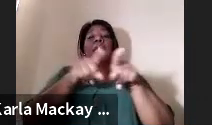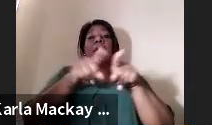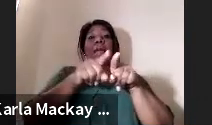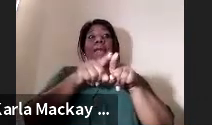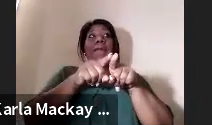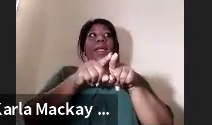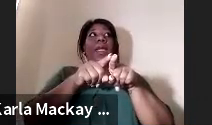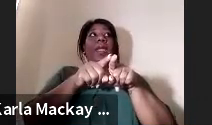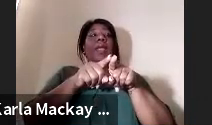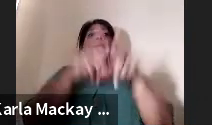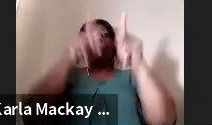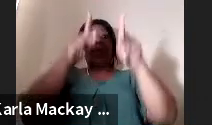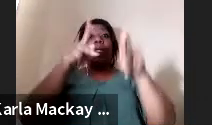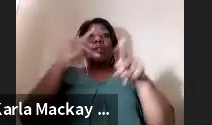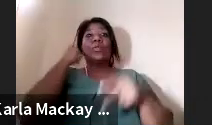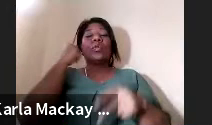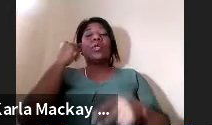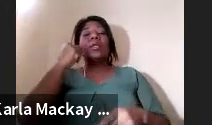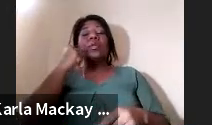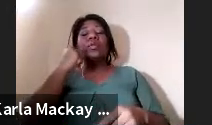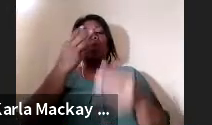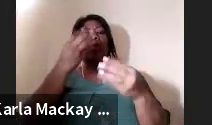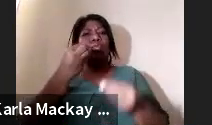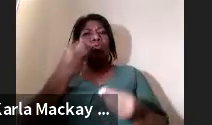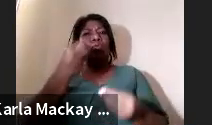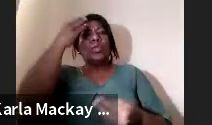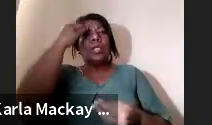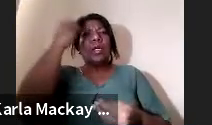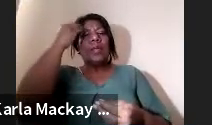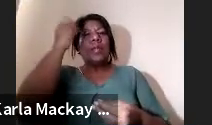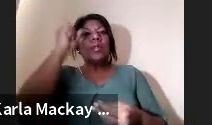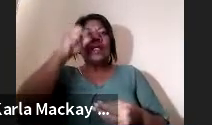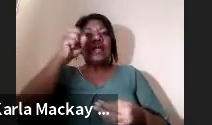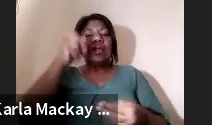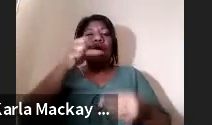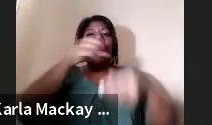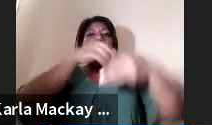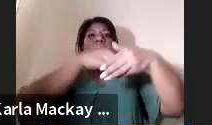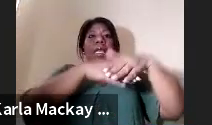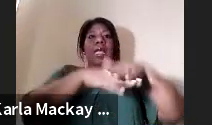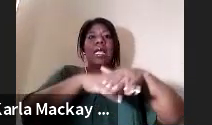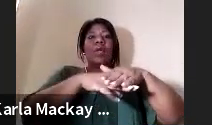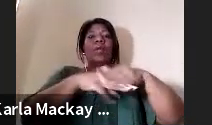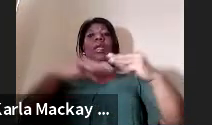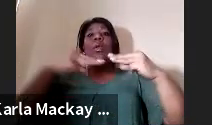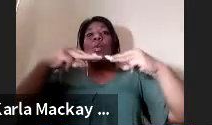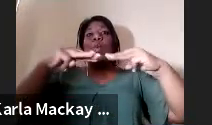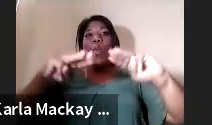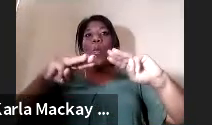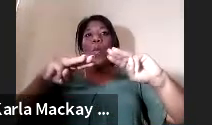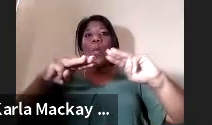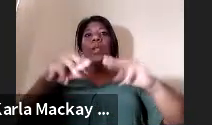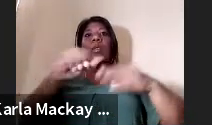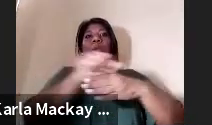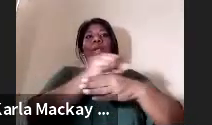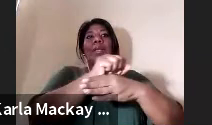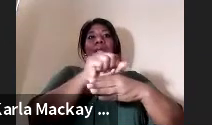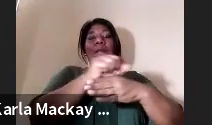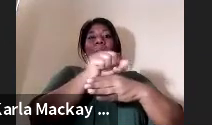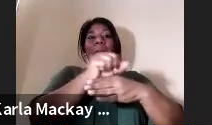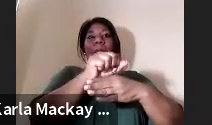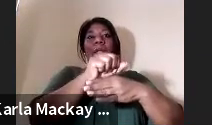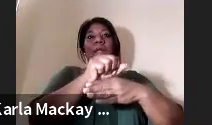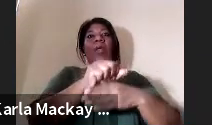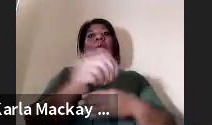para esa inclusión dentro de las comunidades y sociedades. Es un método práctico que va de lo práctico a lo teórico. ¿Qué quiere decir?